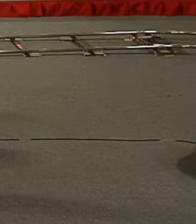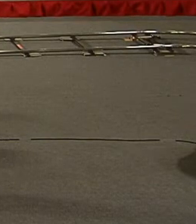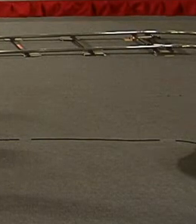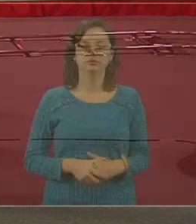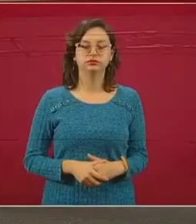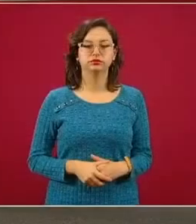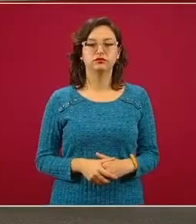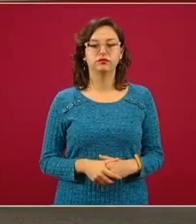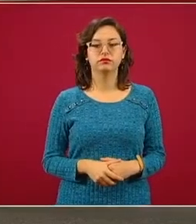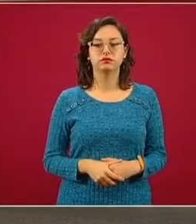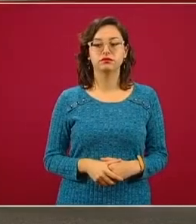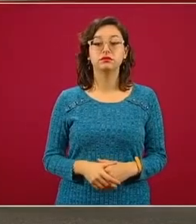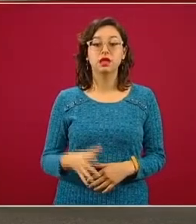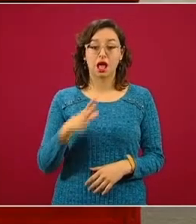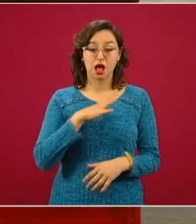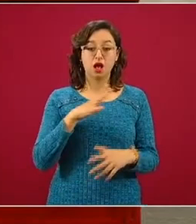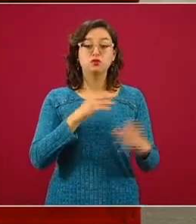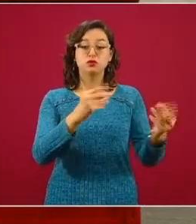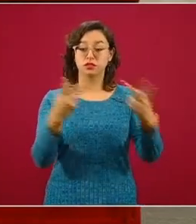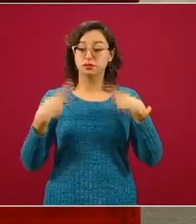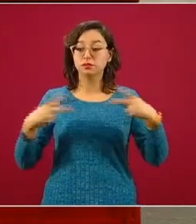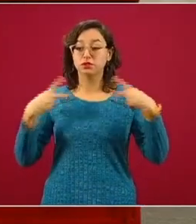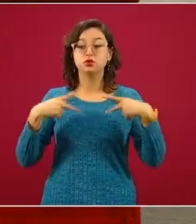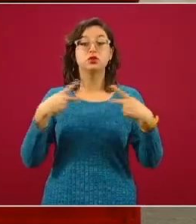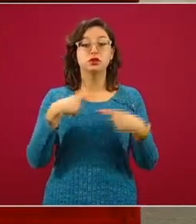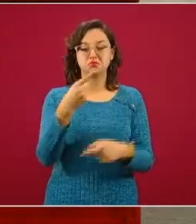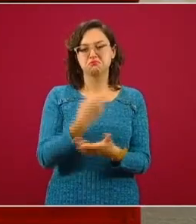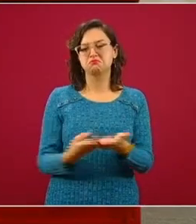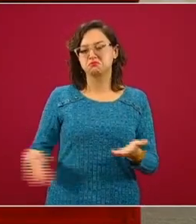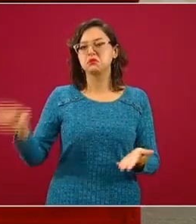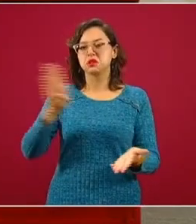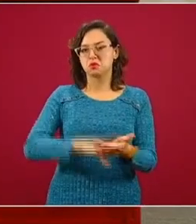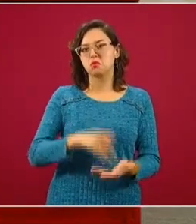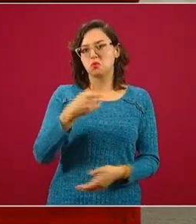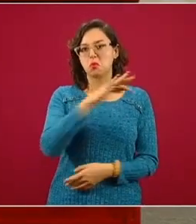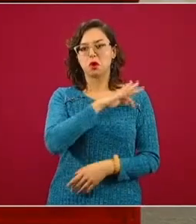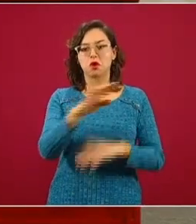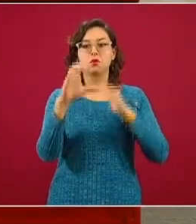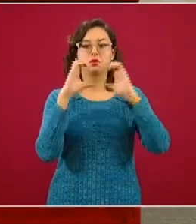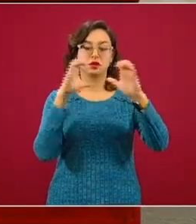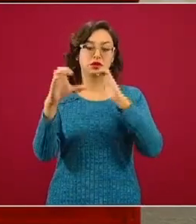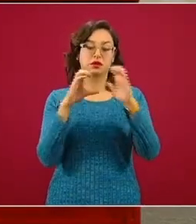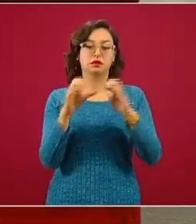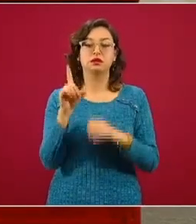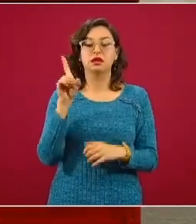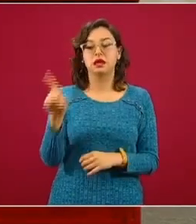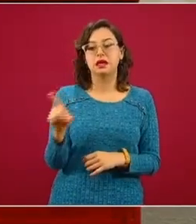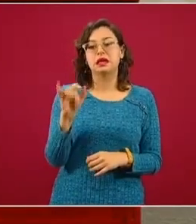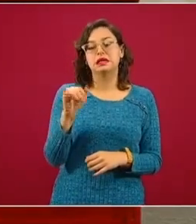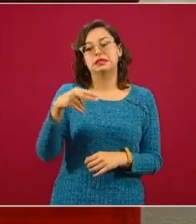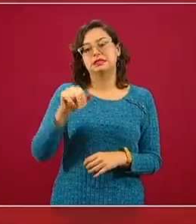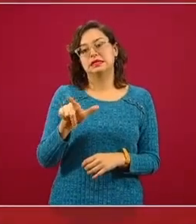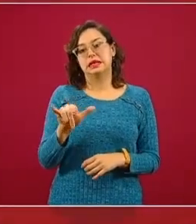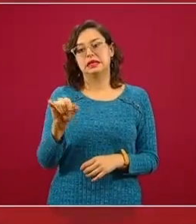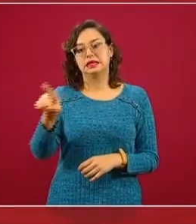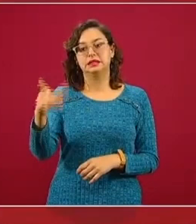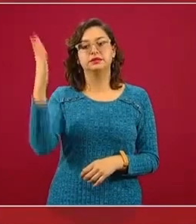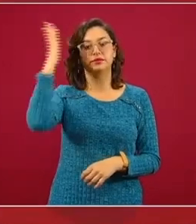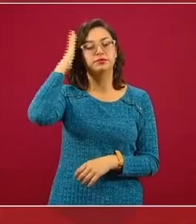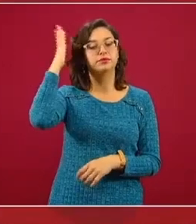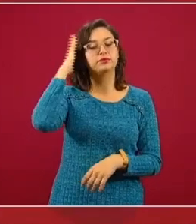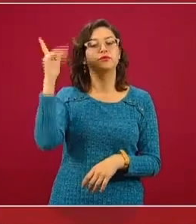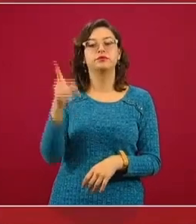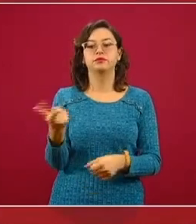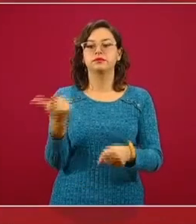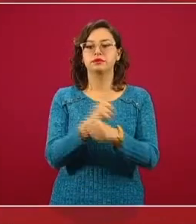efectivo. El Instituto Nacional de Pueblos Indígenas, que muy acertadamente encabeza el licenciado Adelfo